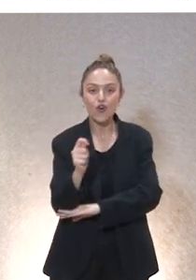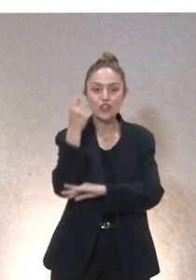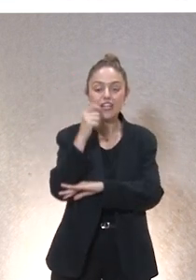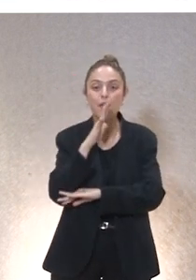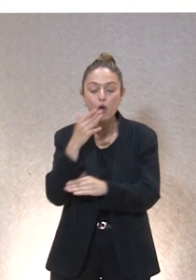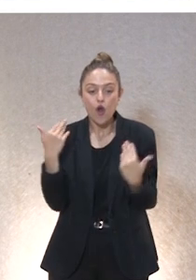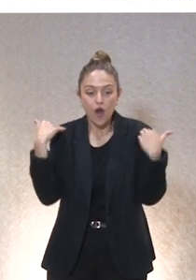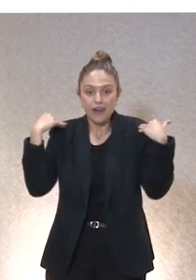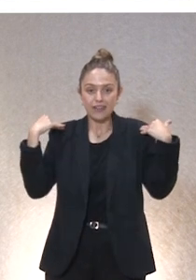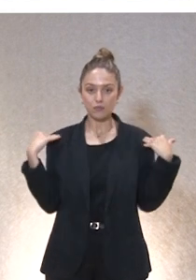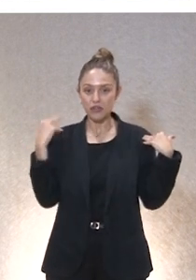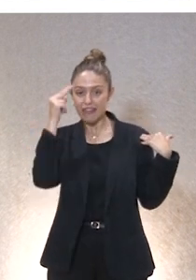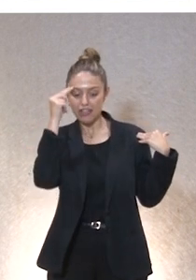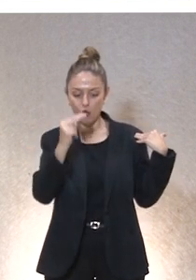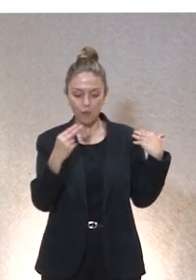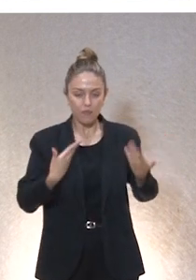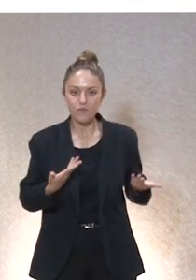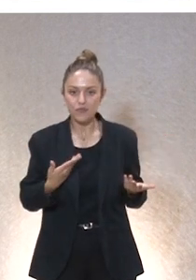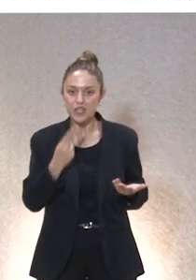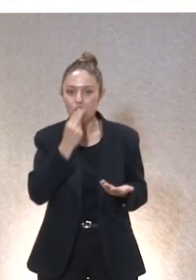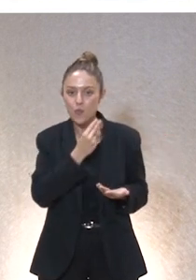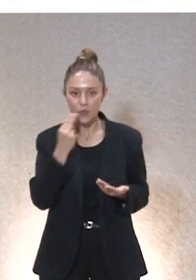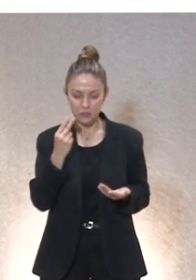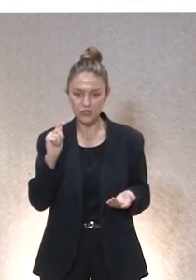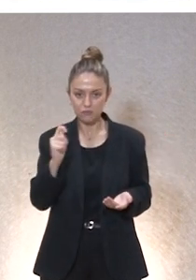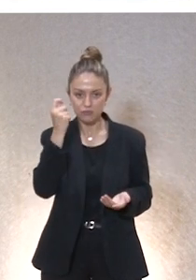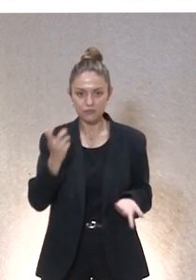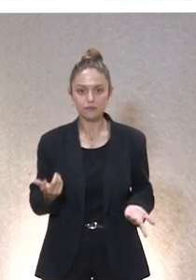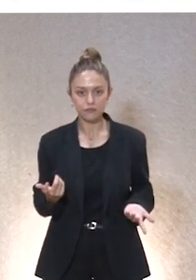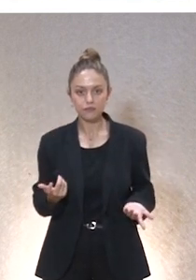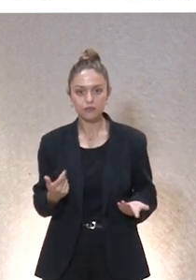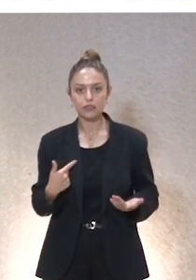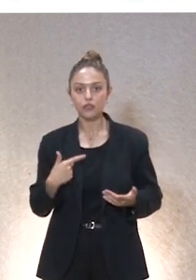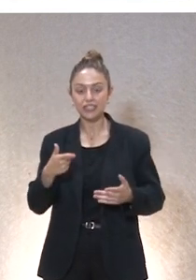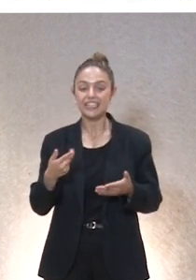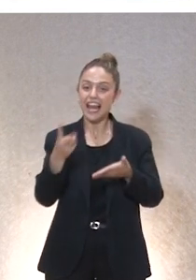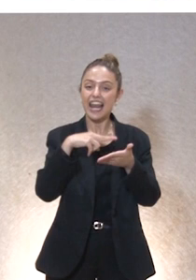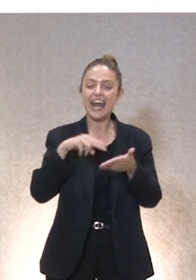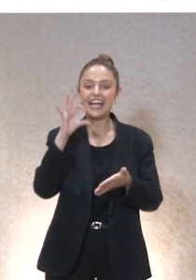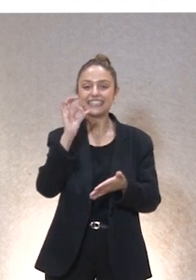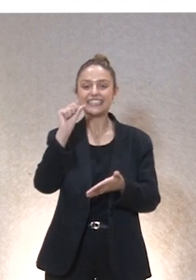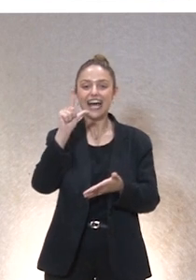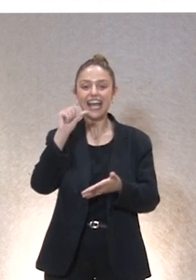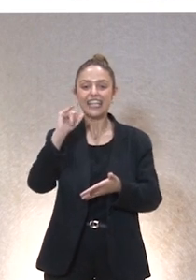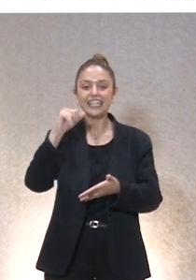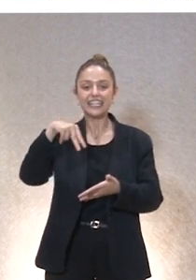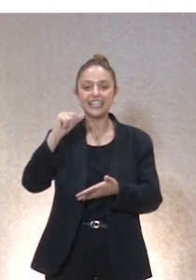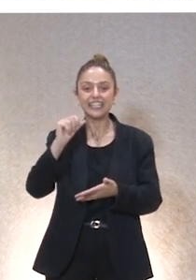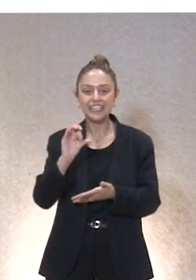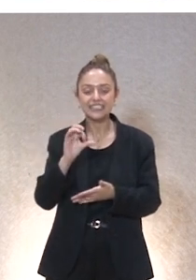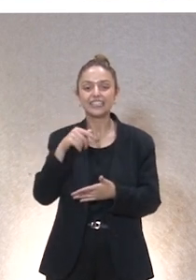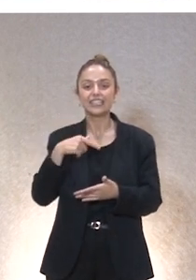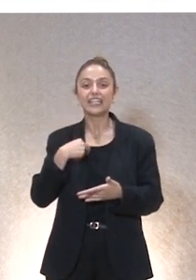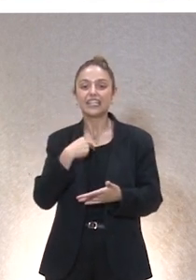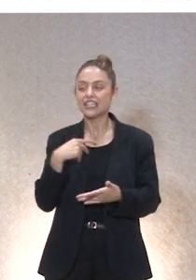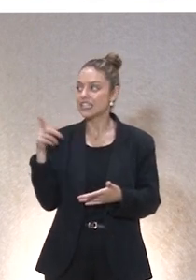responsabilidad y porque genera compromiso en definitiva les invito a que lean a Salinas y sobre todo la voz a ti de